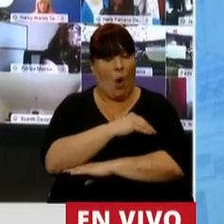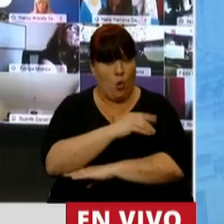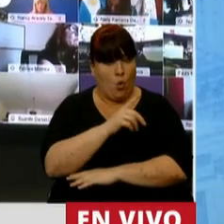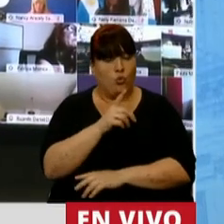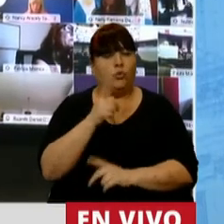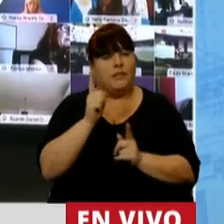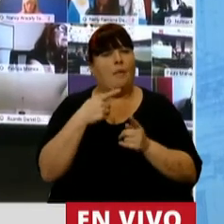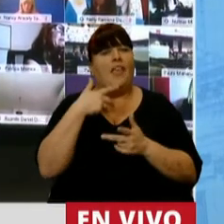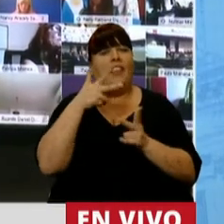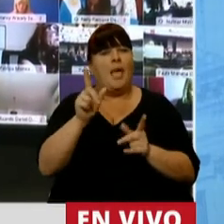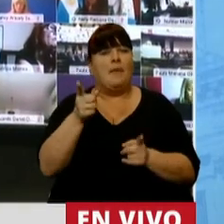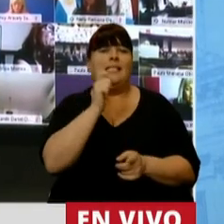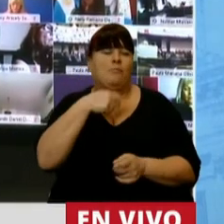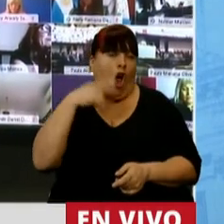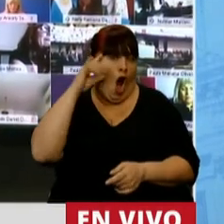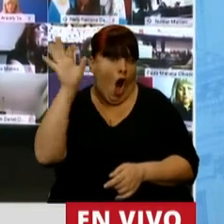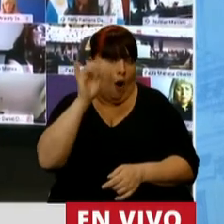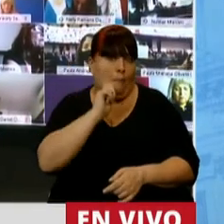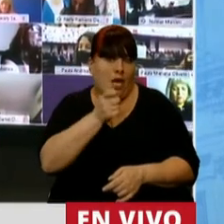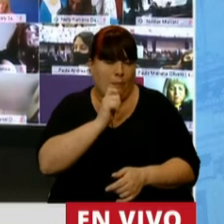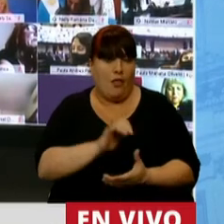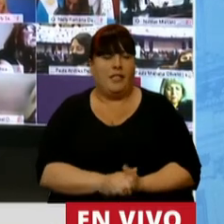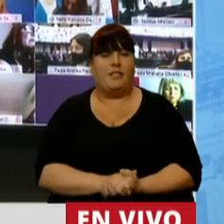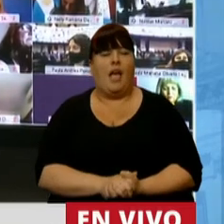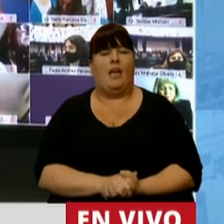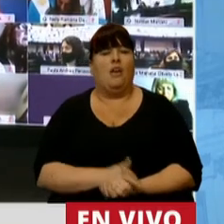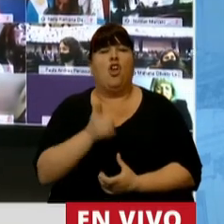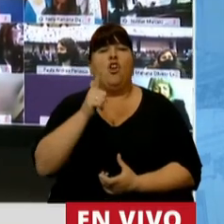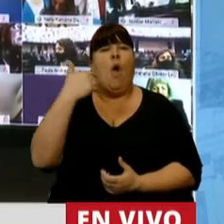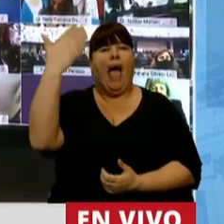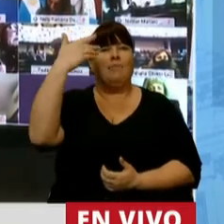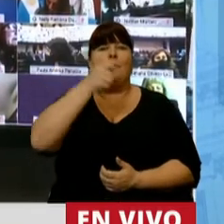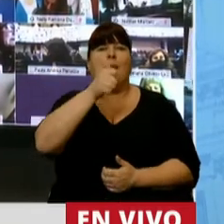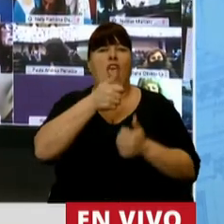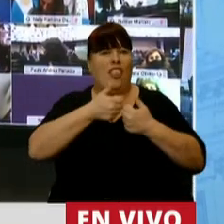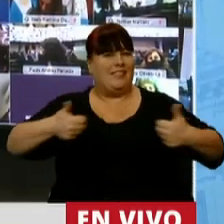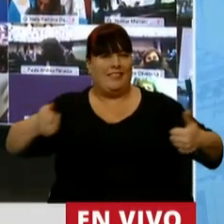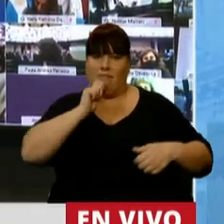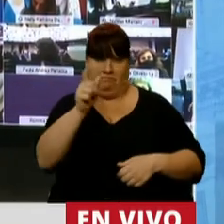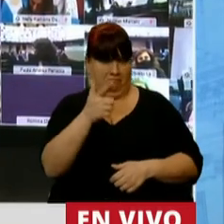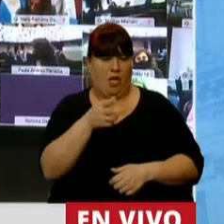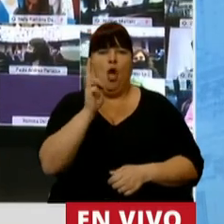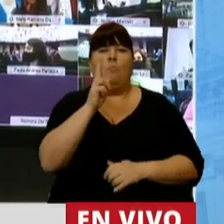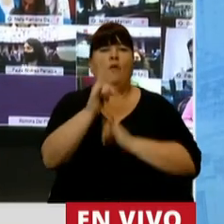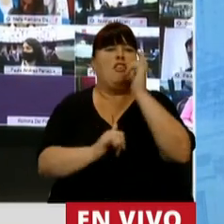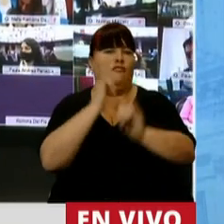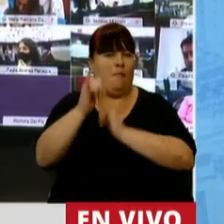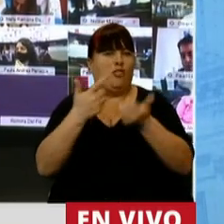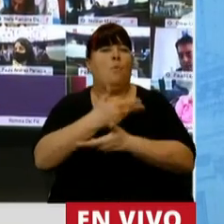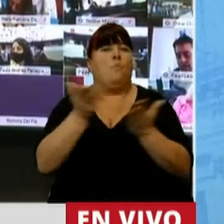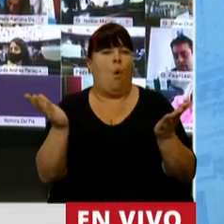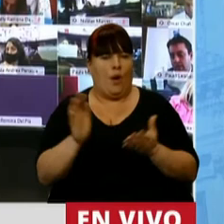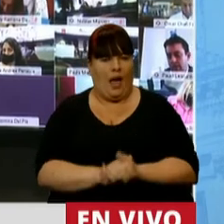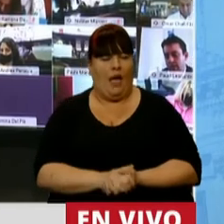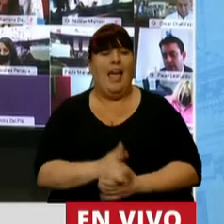y lo decía en esa nota de opinión, no hay conferencias de prensa, no hay acceso a la información pública